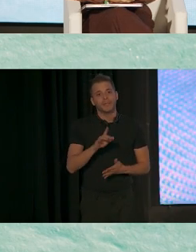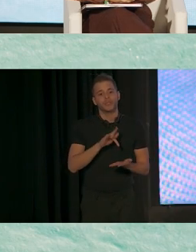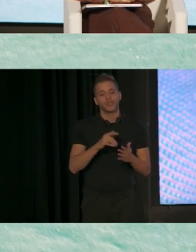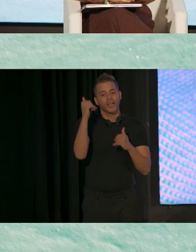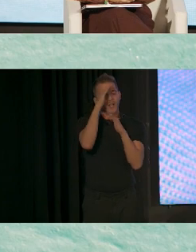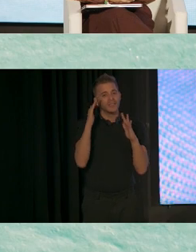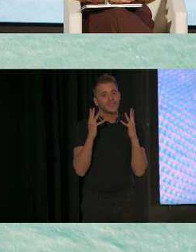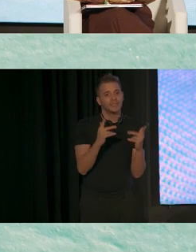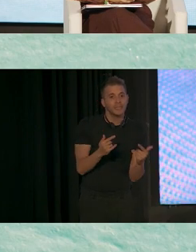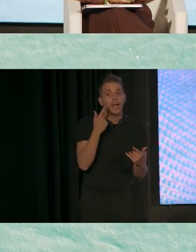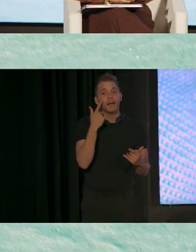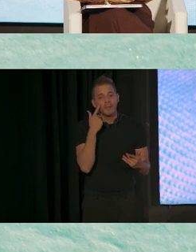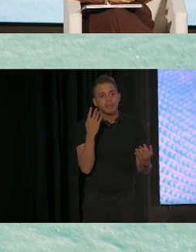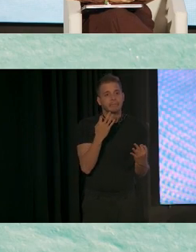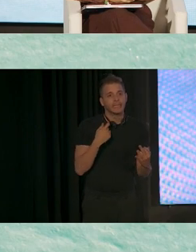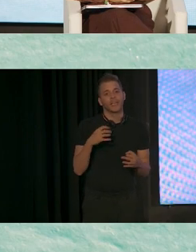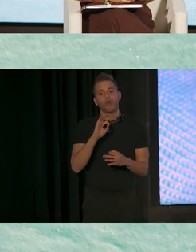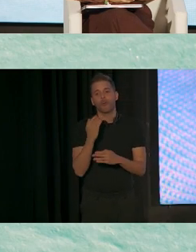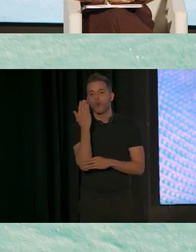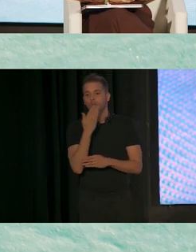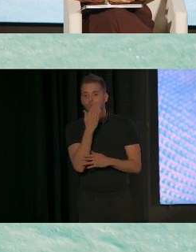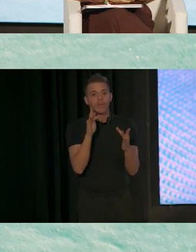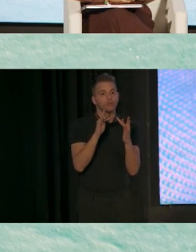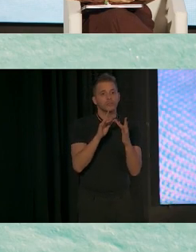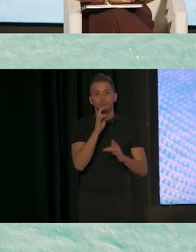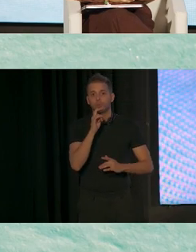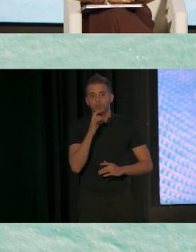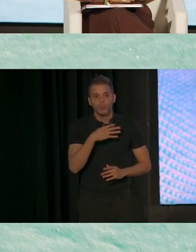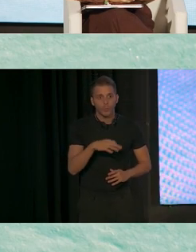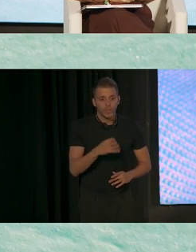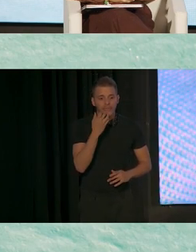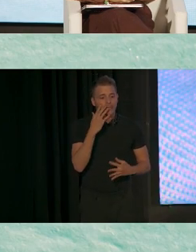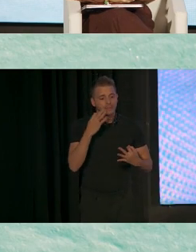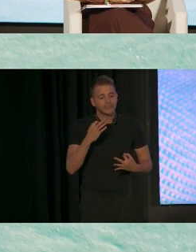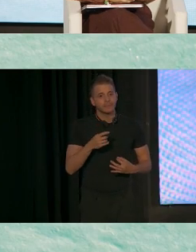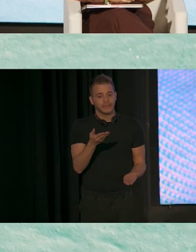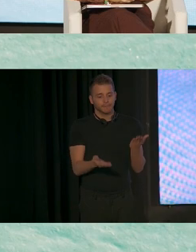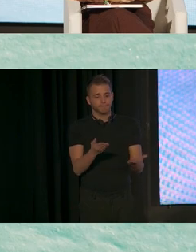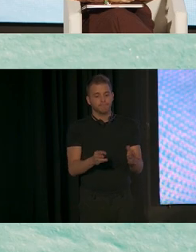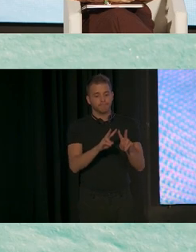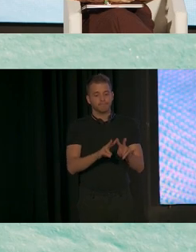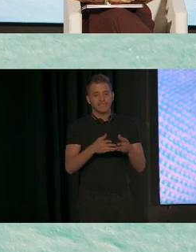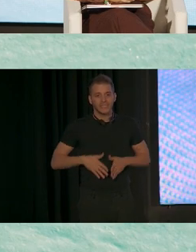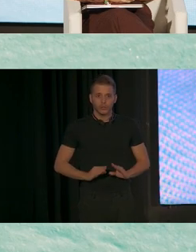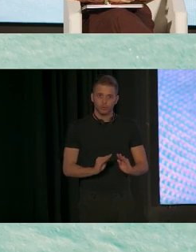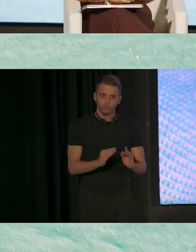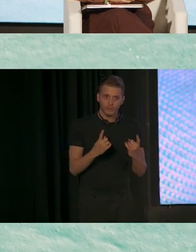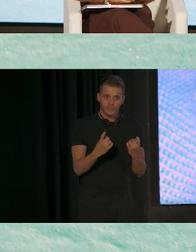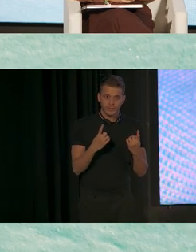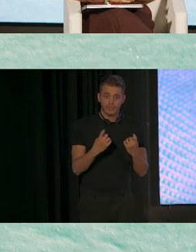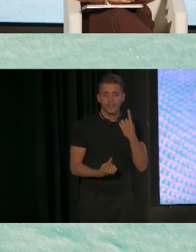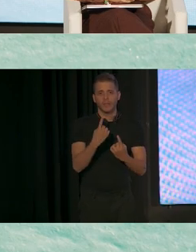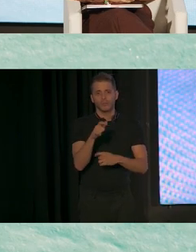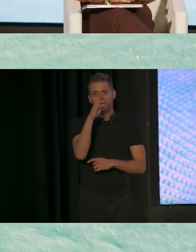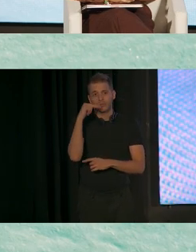temprana o las escuelas, a quién pueden contactar si necesitan evaluaciones para sus hijos. Y algunos padres y